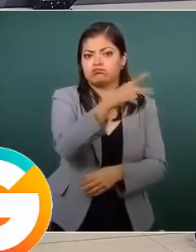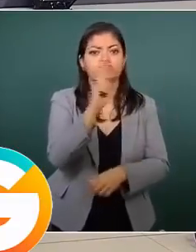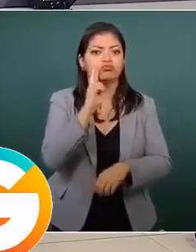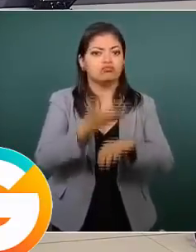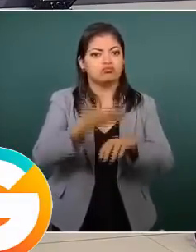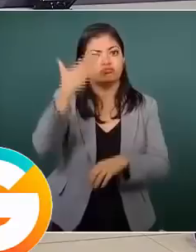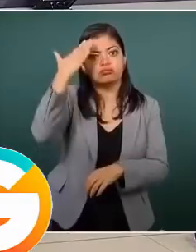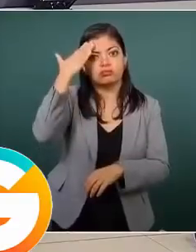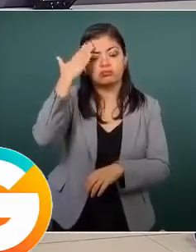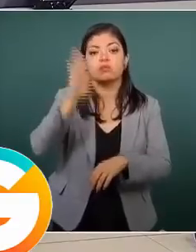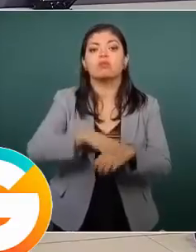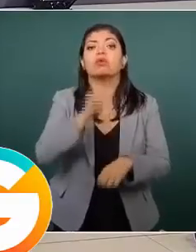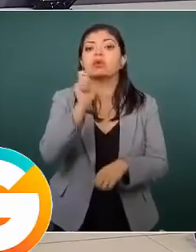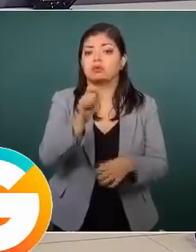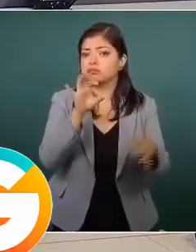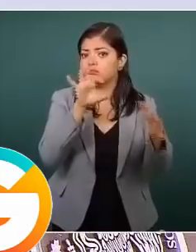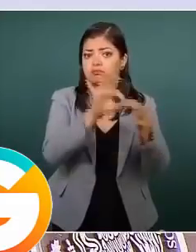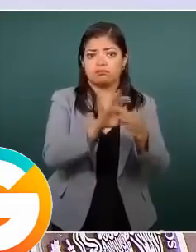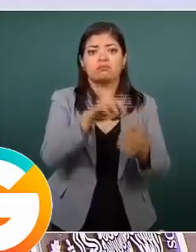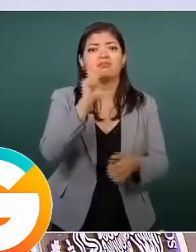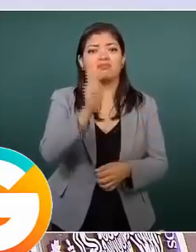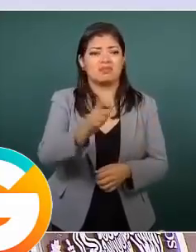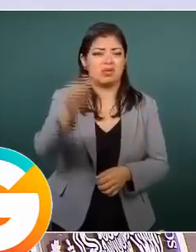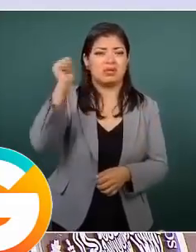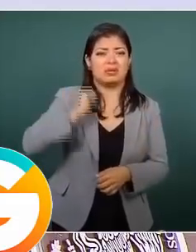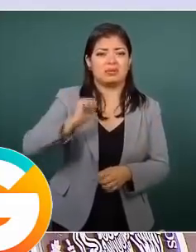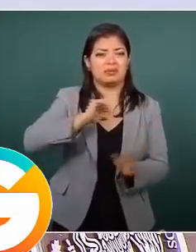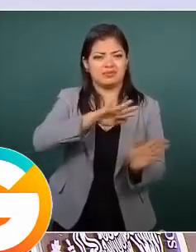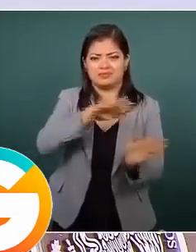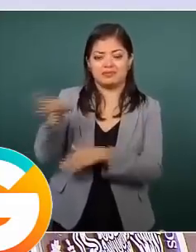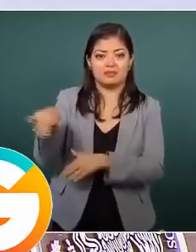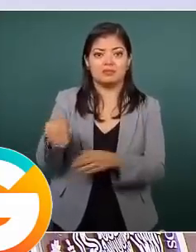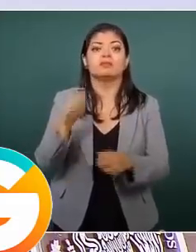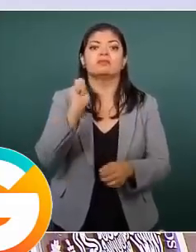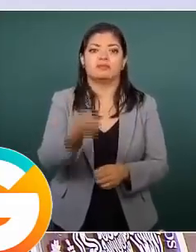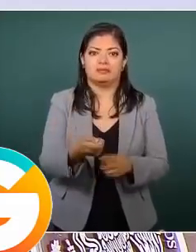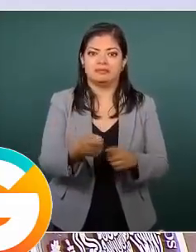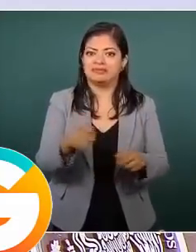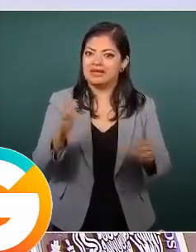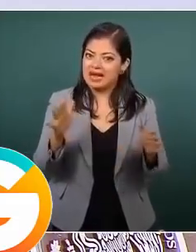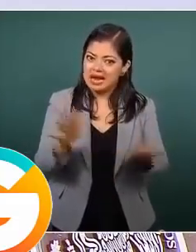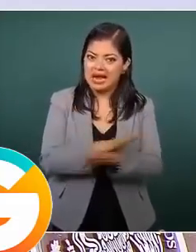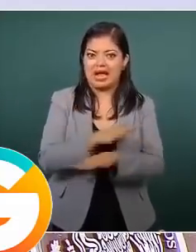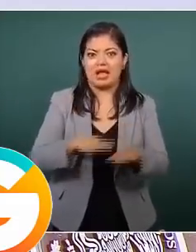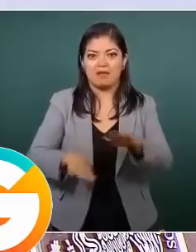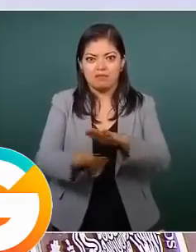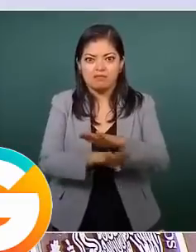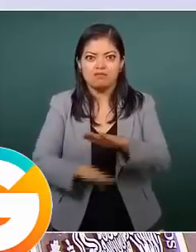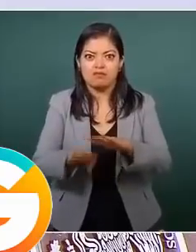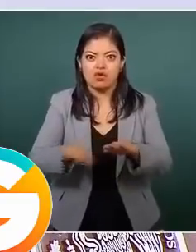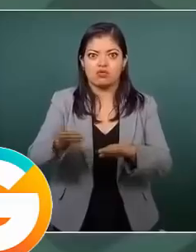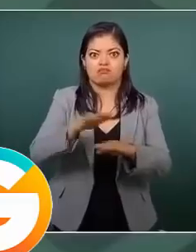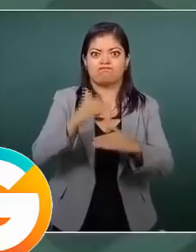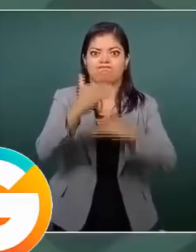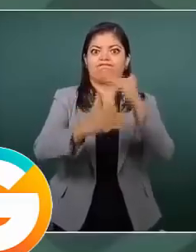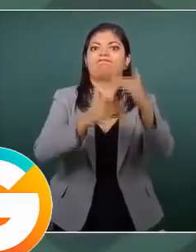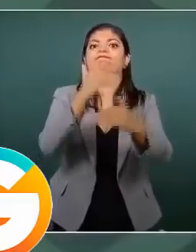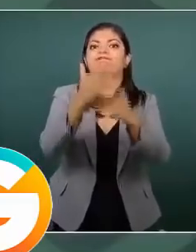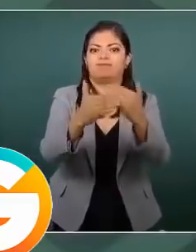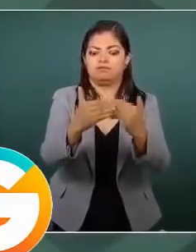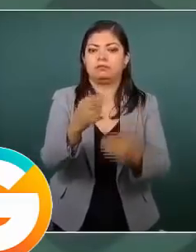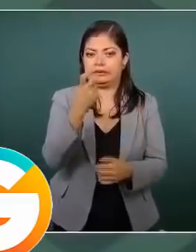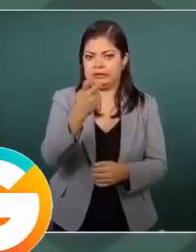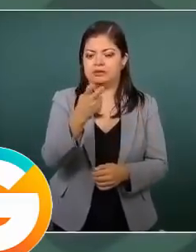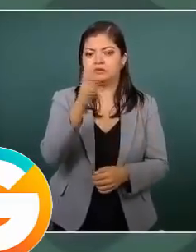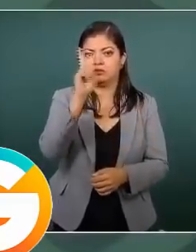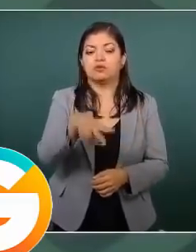porque coincidimos en la necesidad de desmantelar el viejo régimen y de reconstruir al país desde sus cimientos. Lo digo de corazón. Sólo